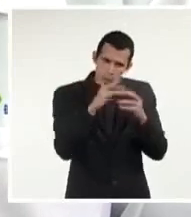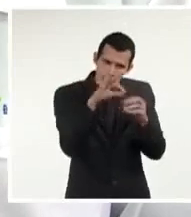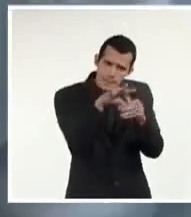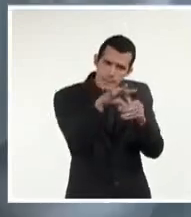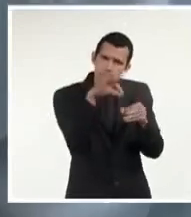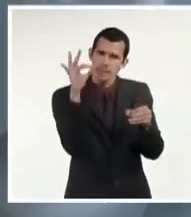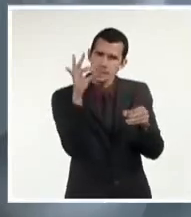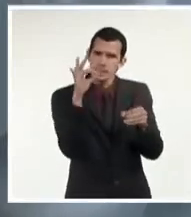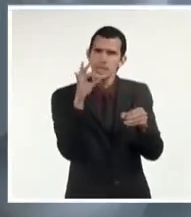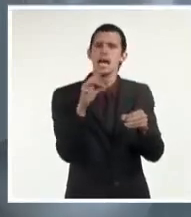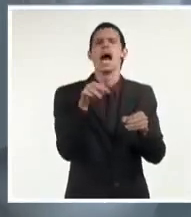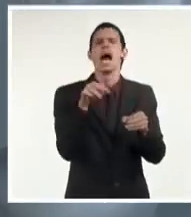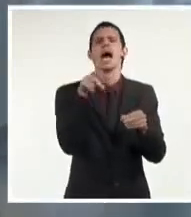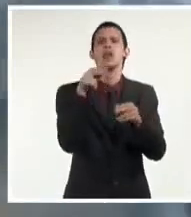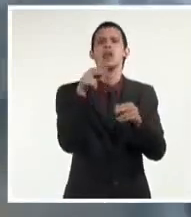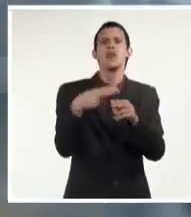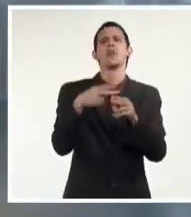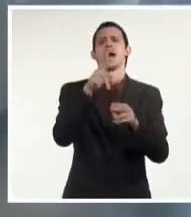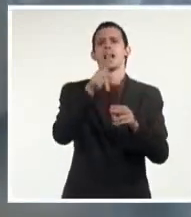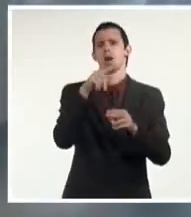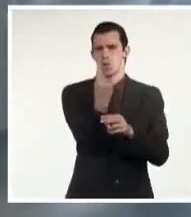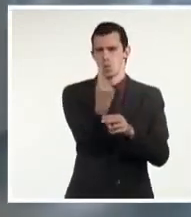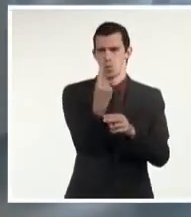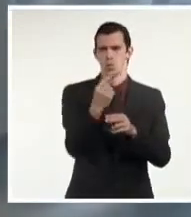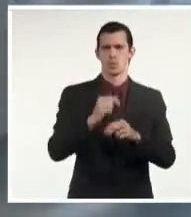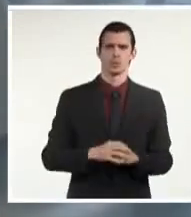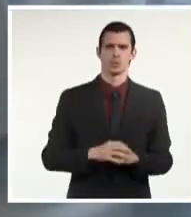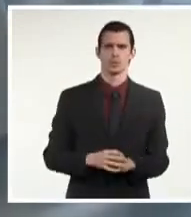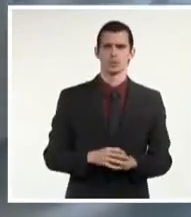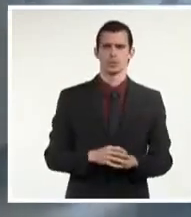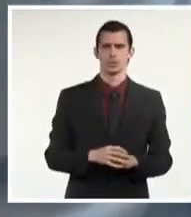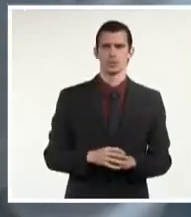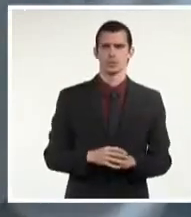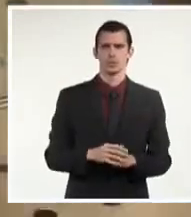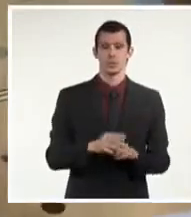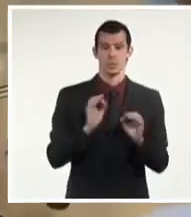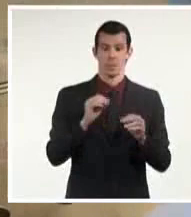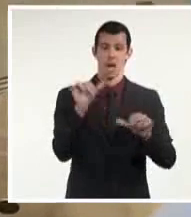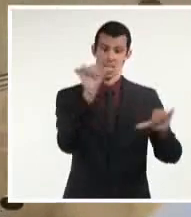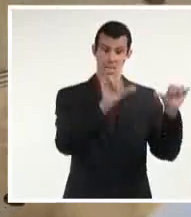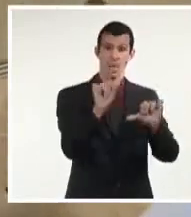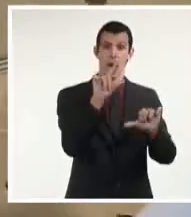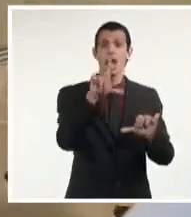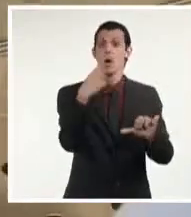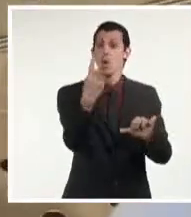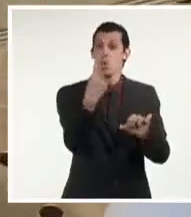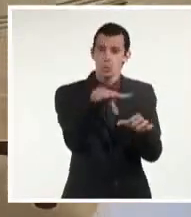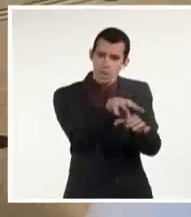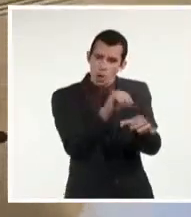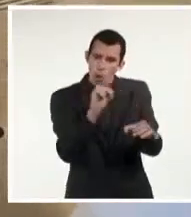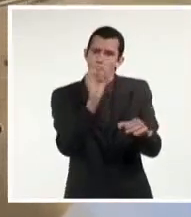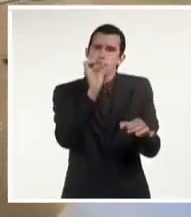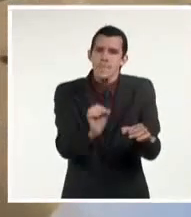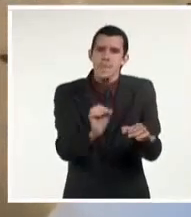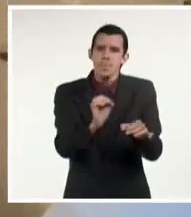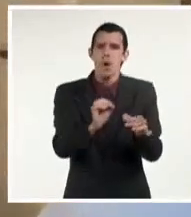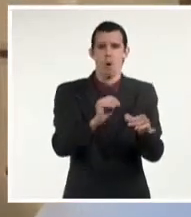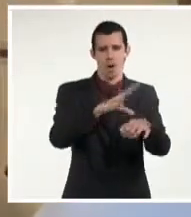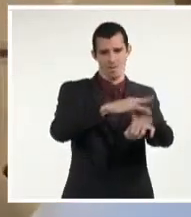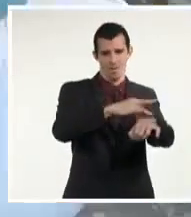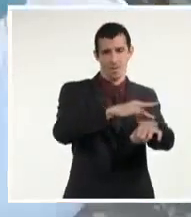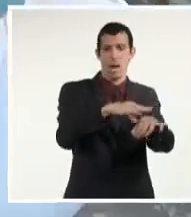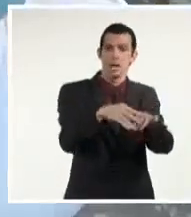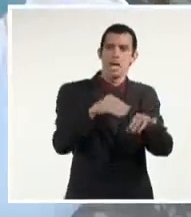denomina L1. Todas las vacunas desarrolladas hasta la fecha emplean estas nanostructuras como ingrediente activo y